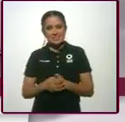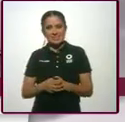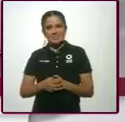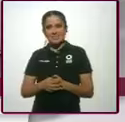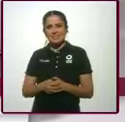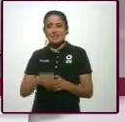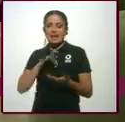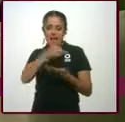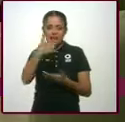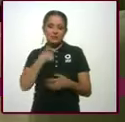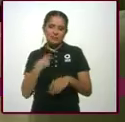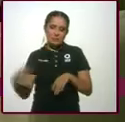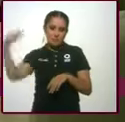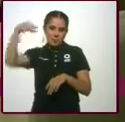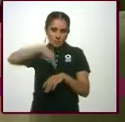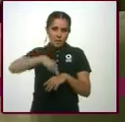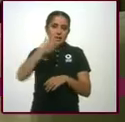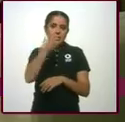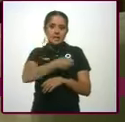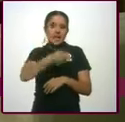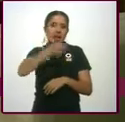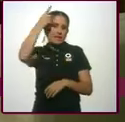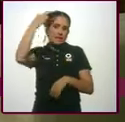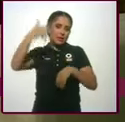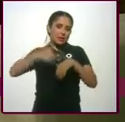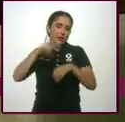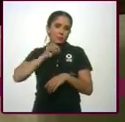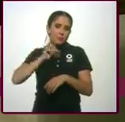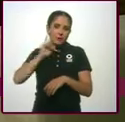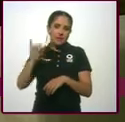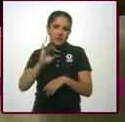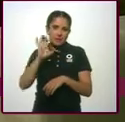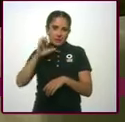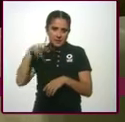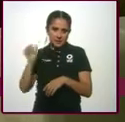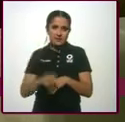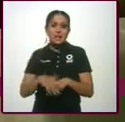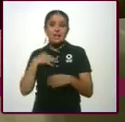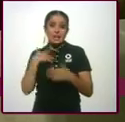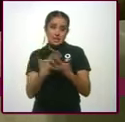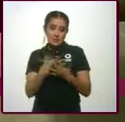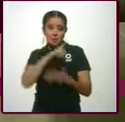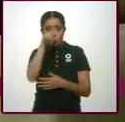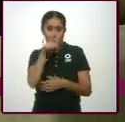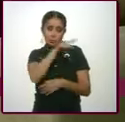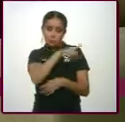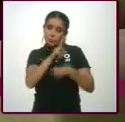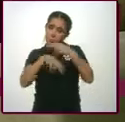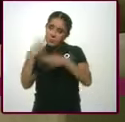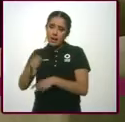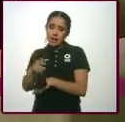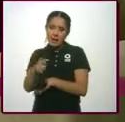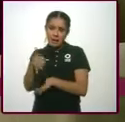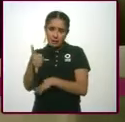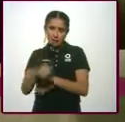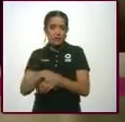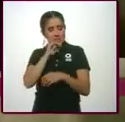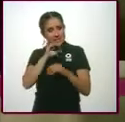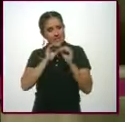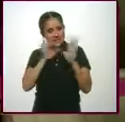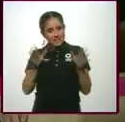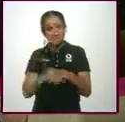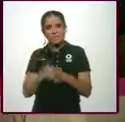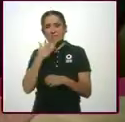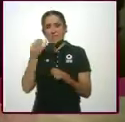Que nos recibiste y saludos a la directora. Bueno, oye, y ya te esperamos luego en el 11, un día de estos, que nos vayas a hacer la visita.